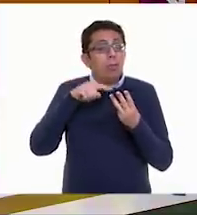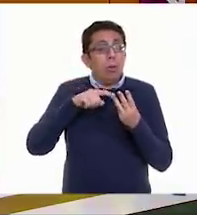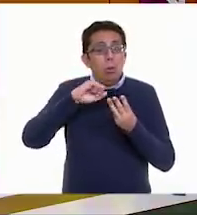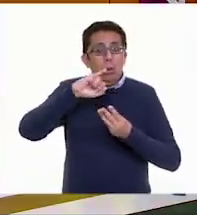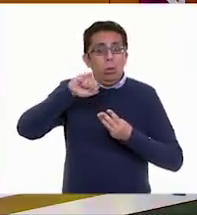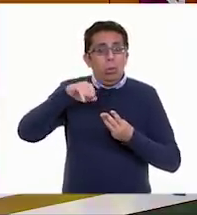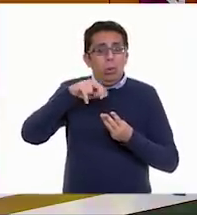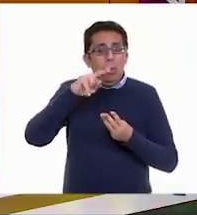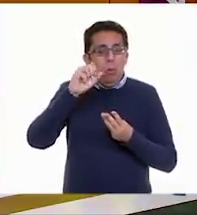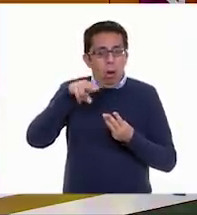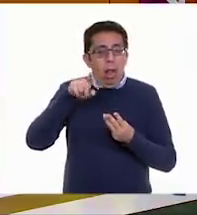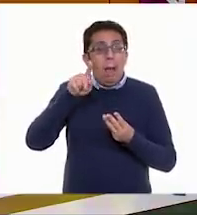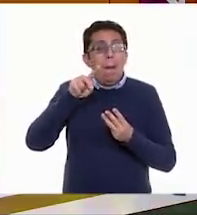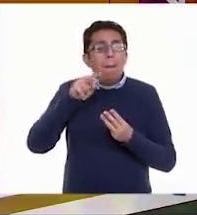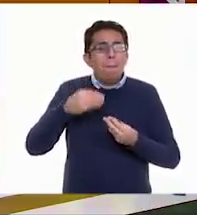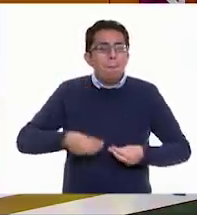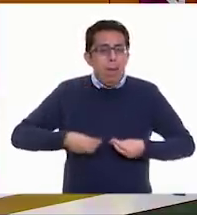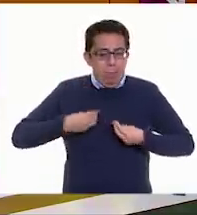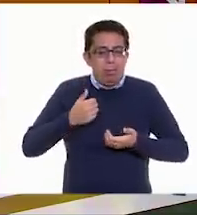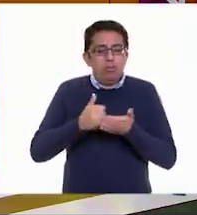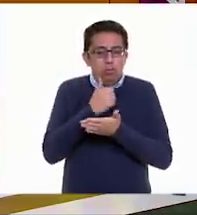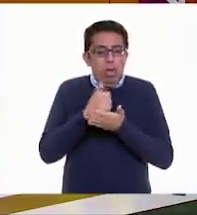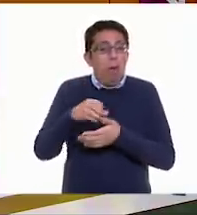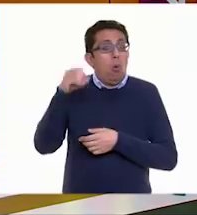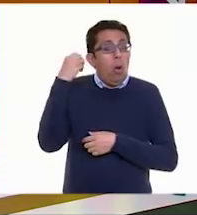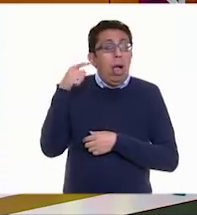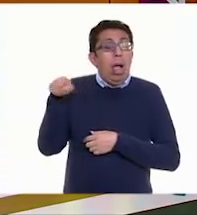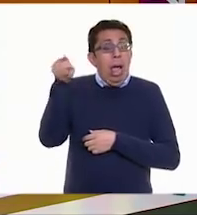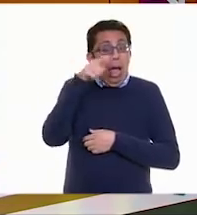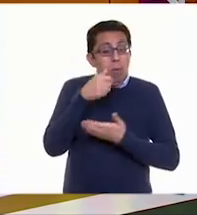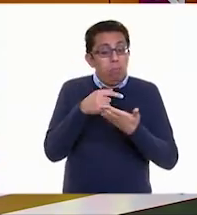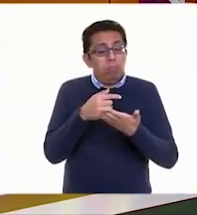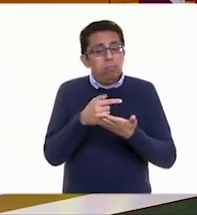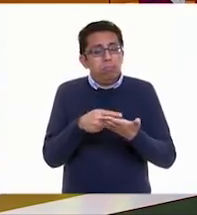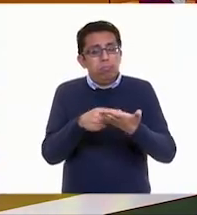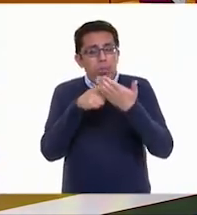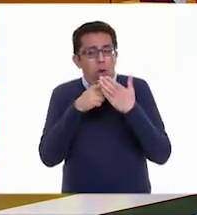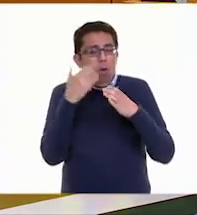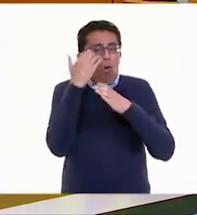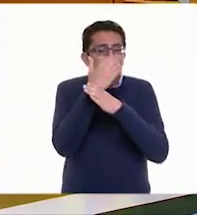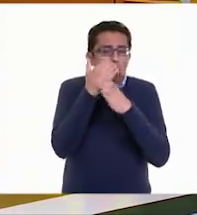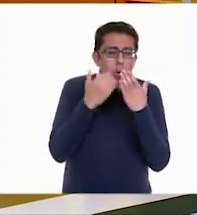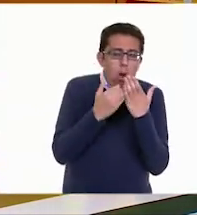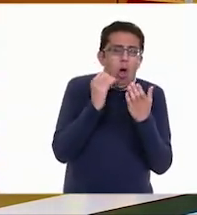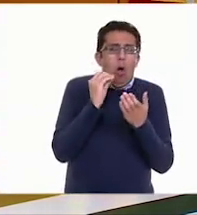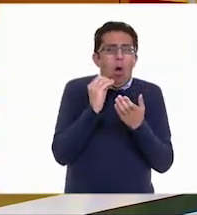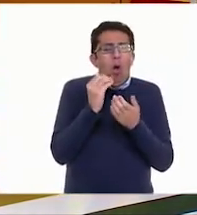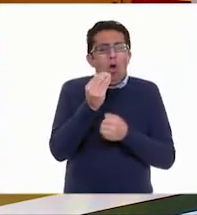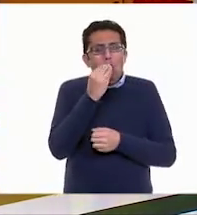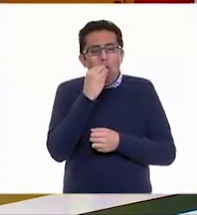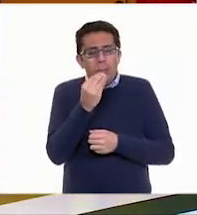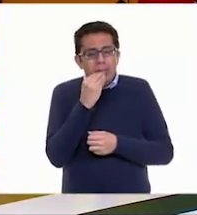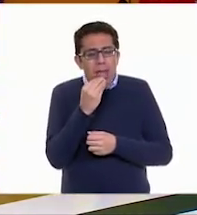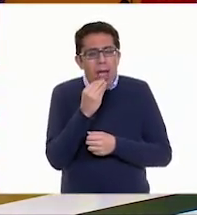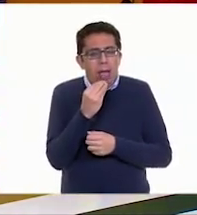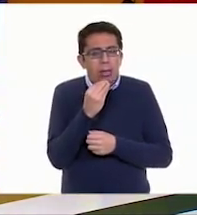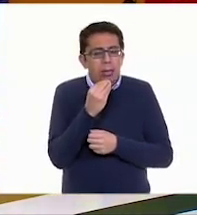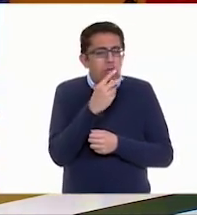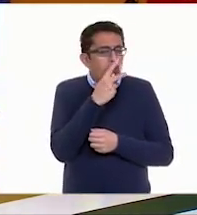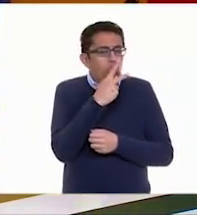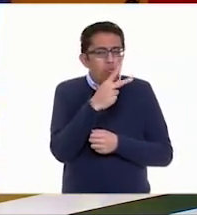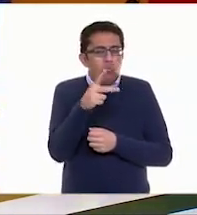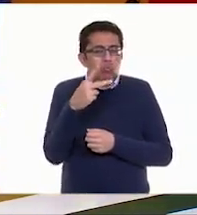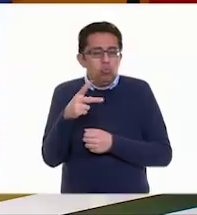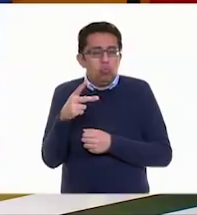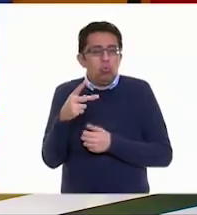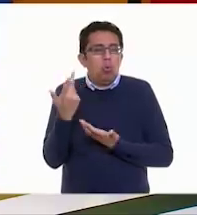Manuel, que vive en la ciudad de Oaxaca. Ellos nos van a mostrar objetos o comida de cómo le